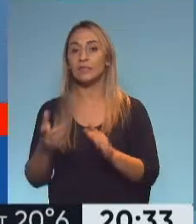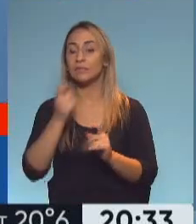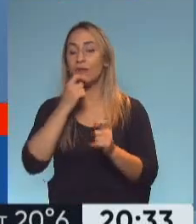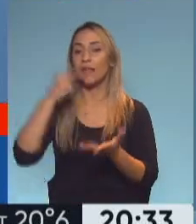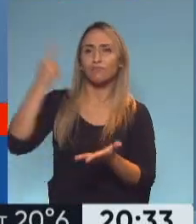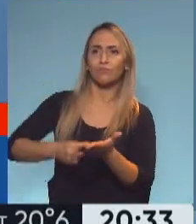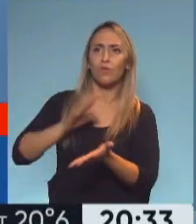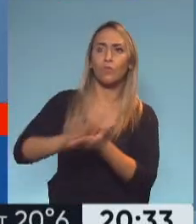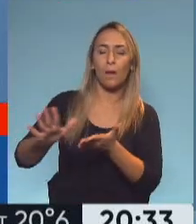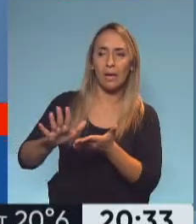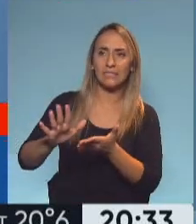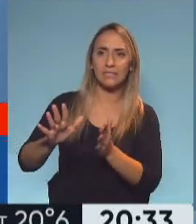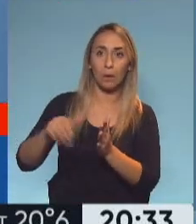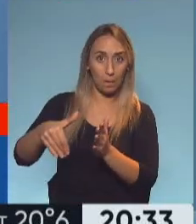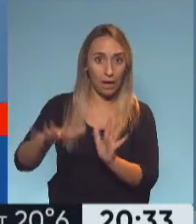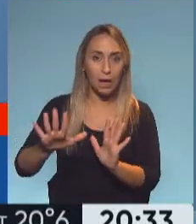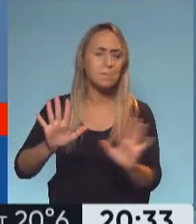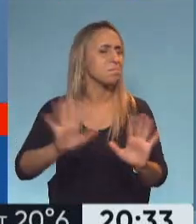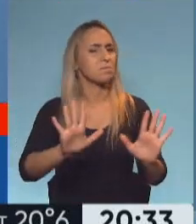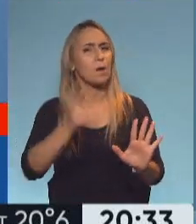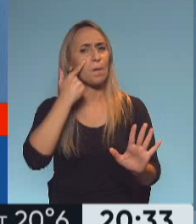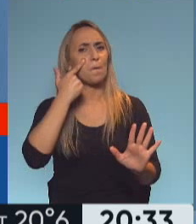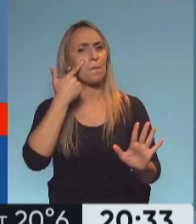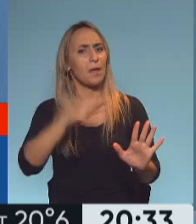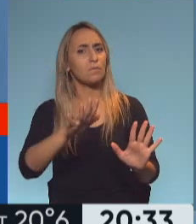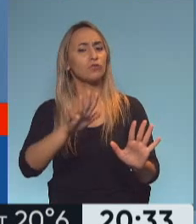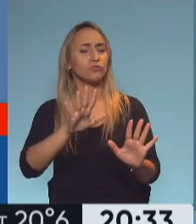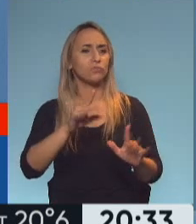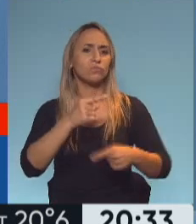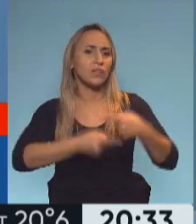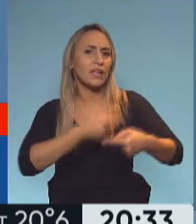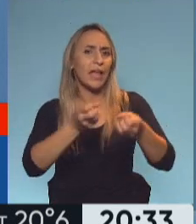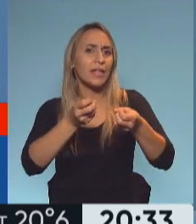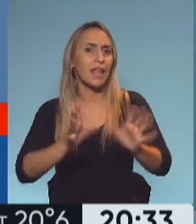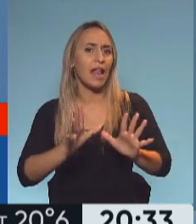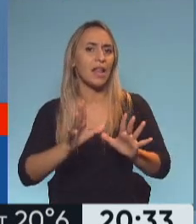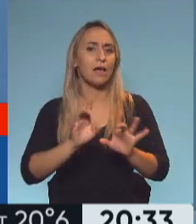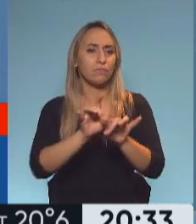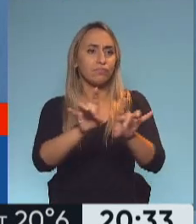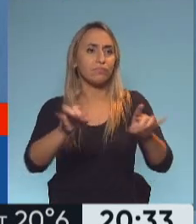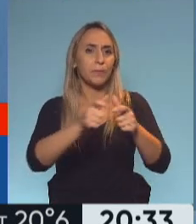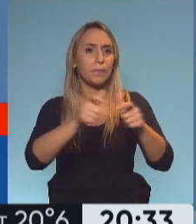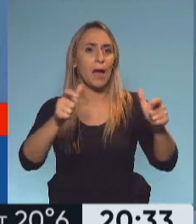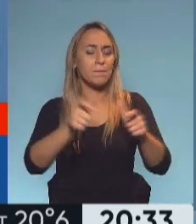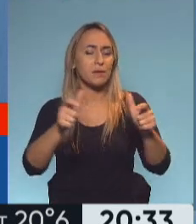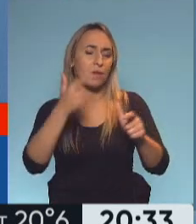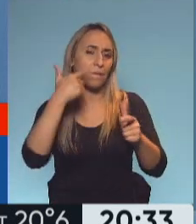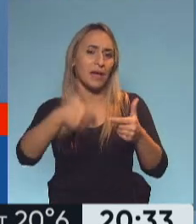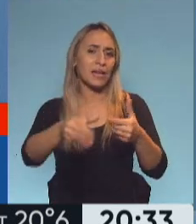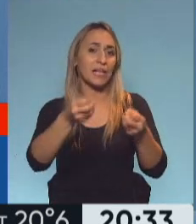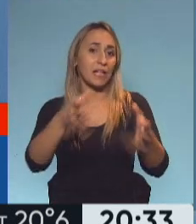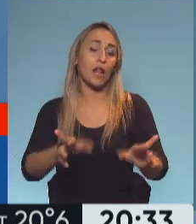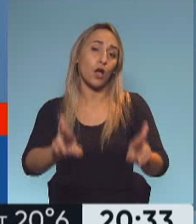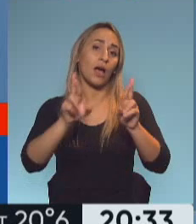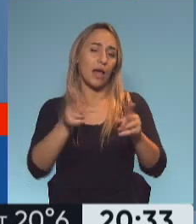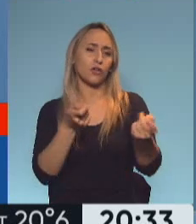no, veremos por eso veremos como como continúa la progresión de casos esperemos que podamos que podamos relativamente